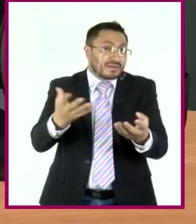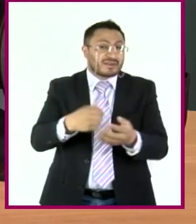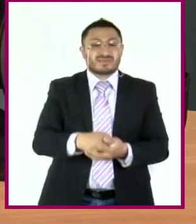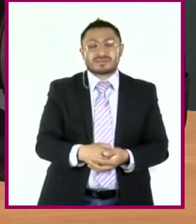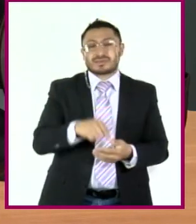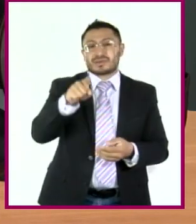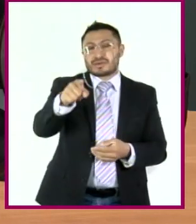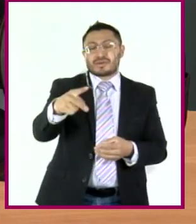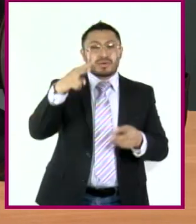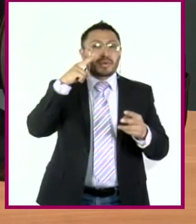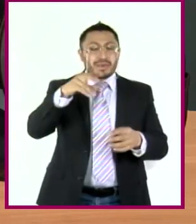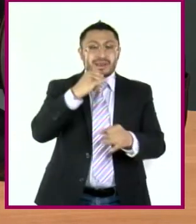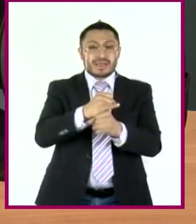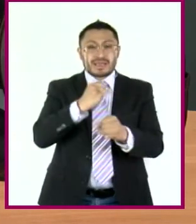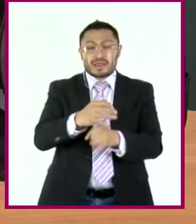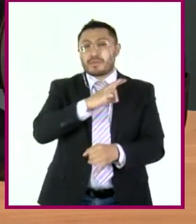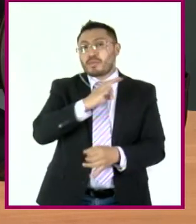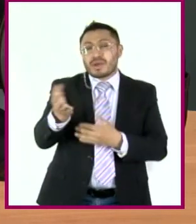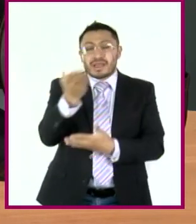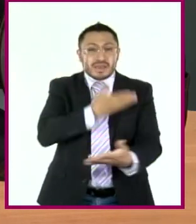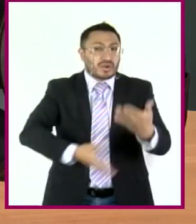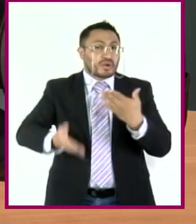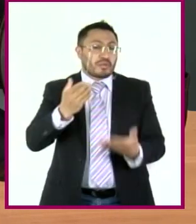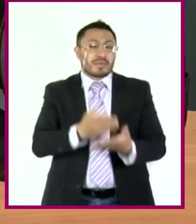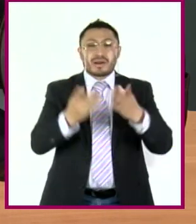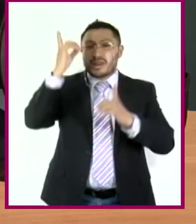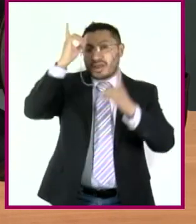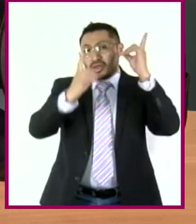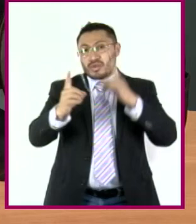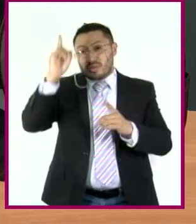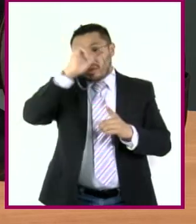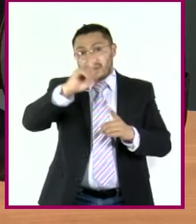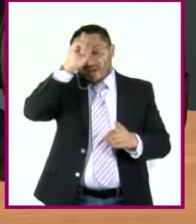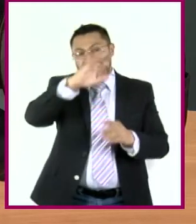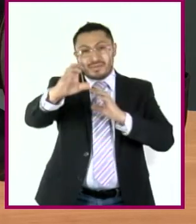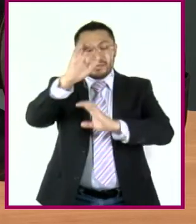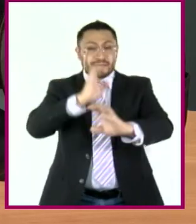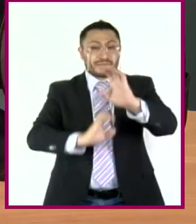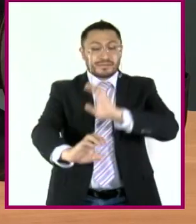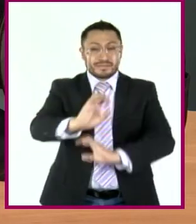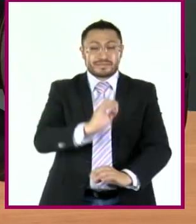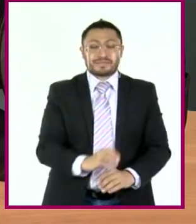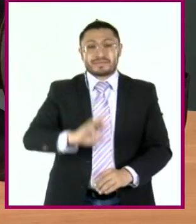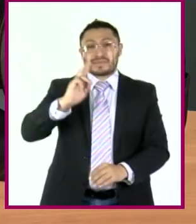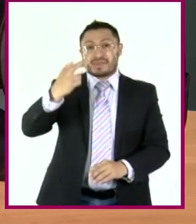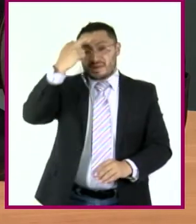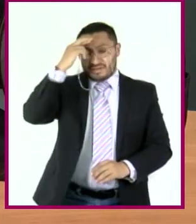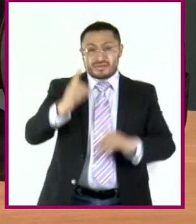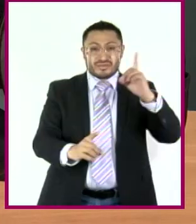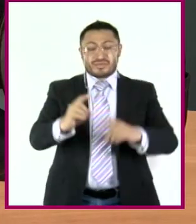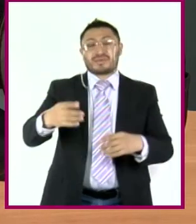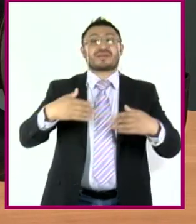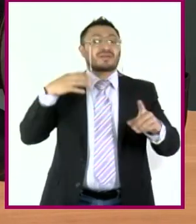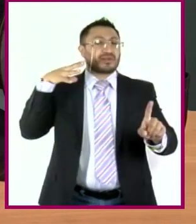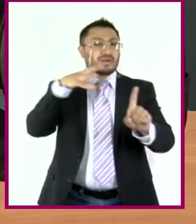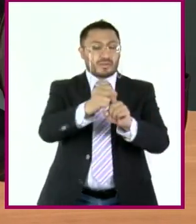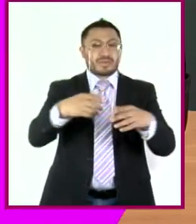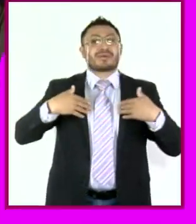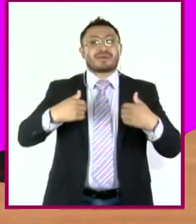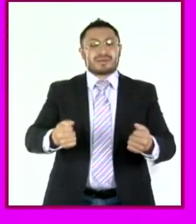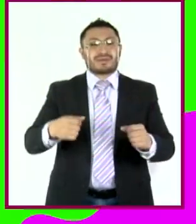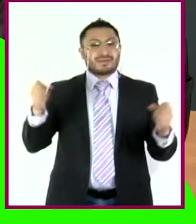por Internet, puedes compartirnos tus inquietudes y sugerencias en los comentarios. No lo olvides, dudar para comprender. ¡Hasta la próxima!